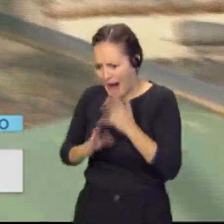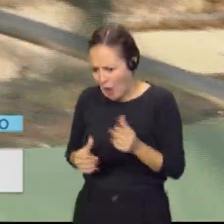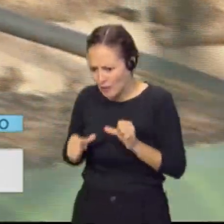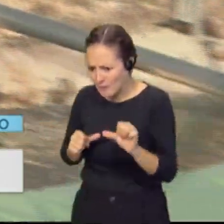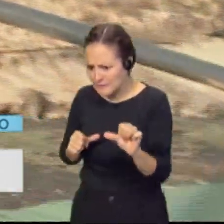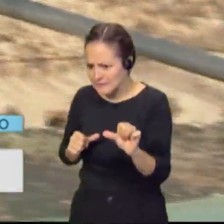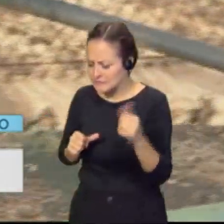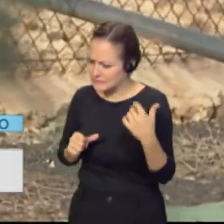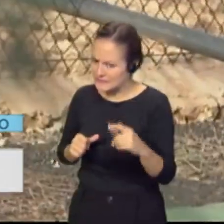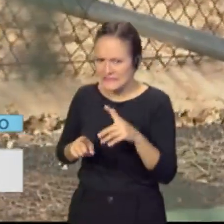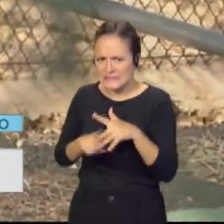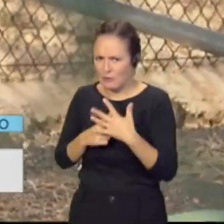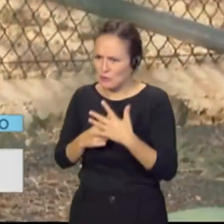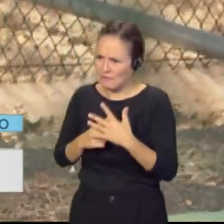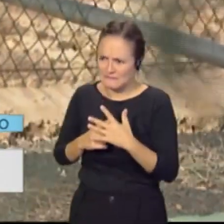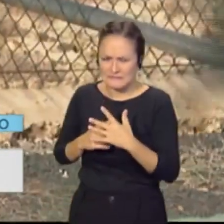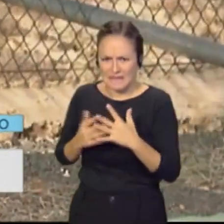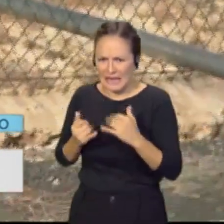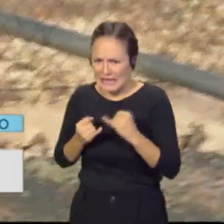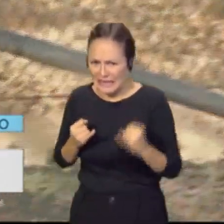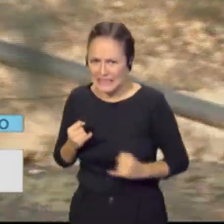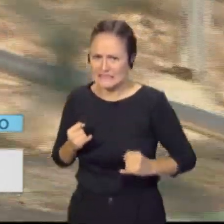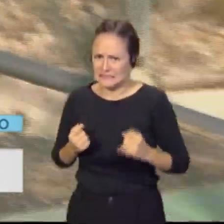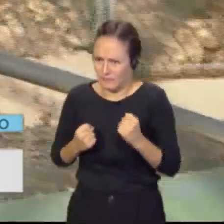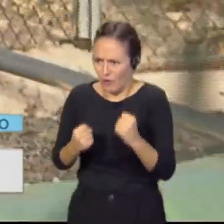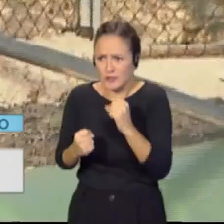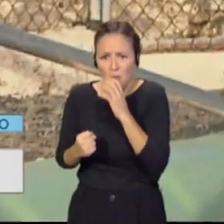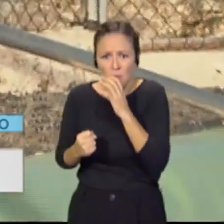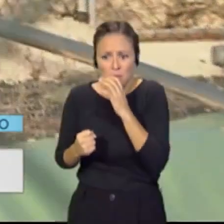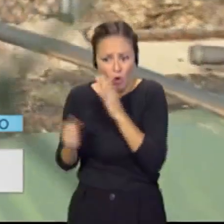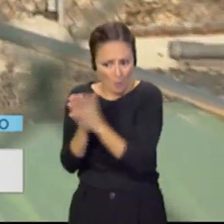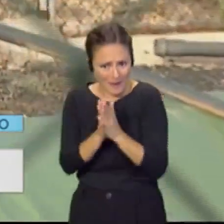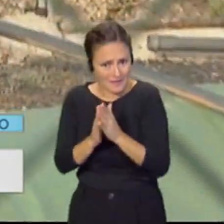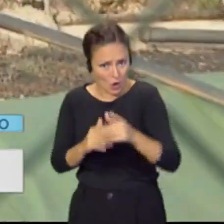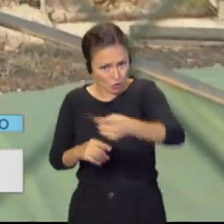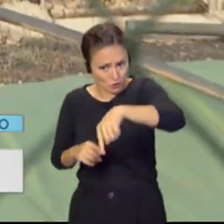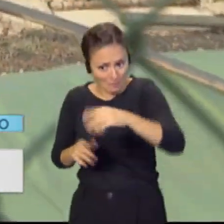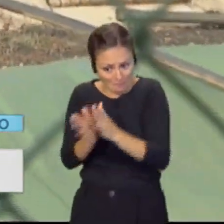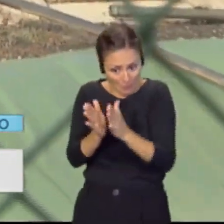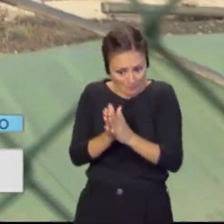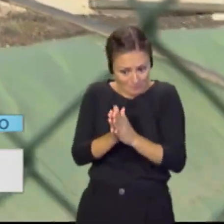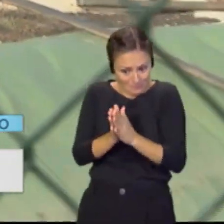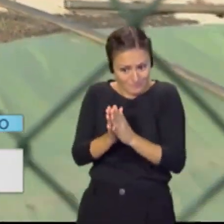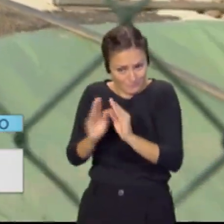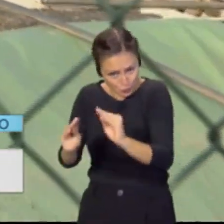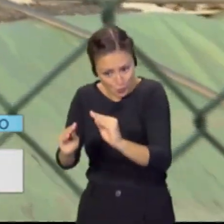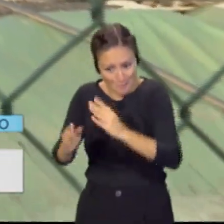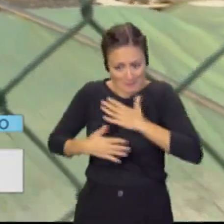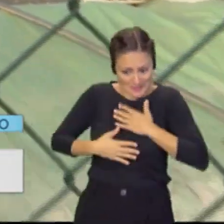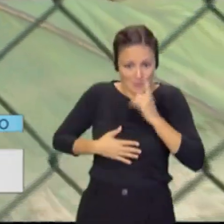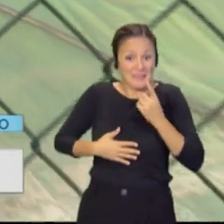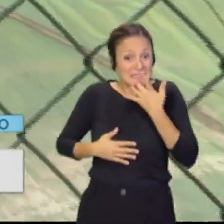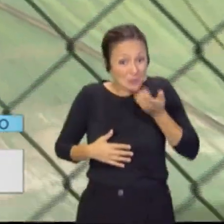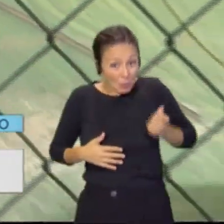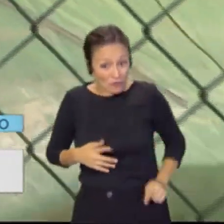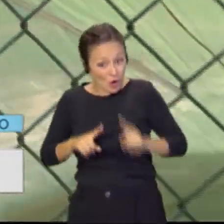es crítica. Es muy, muy, muy, muy crítica para muchos compañeros, para mí, para todos los que nos dedicamos a esto profesionalmente. Yo creo